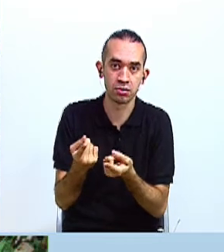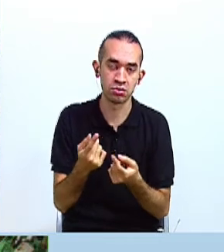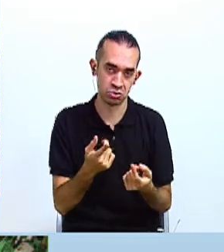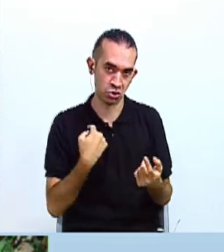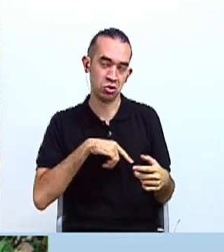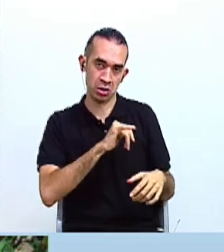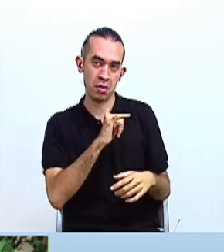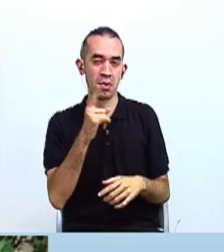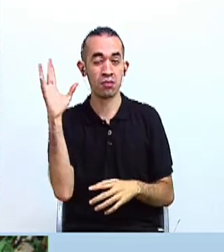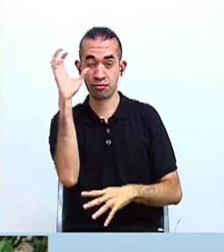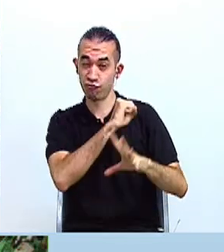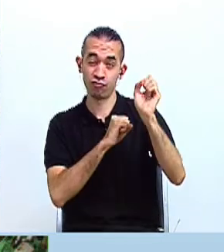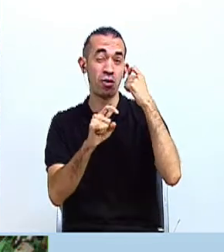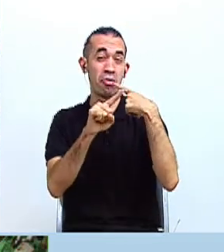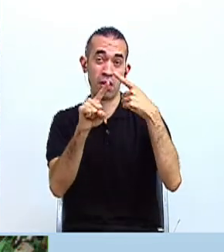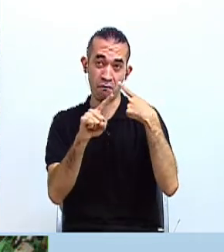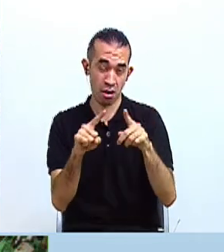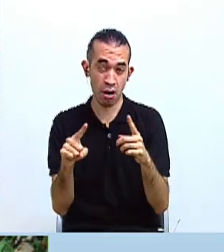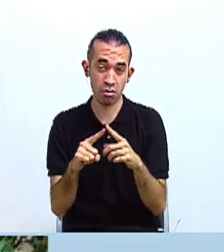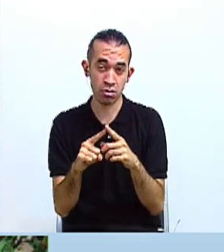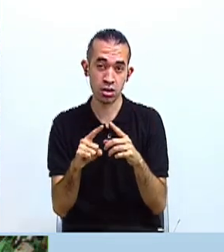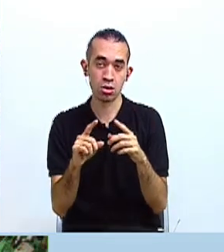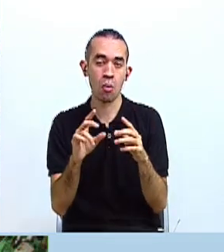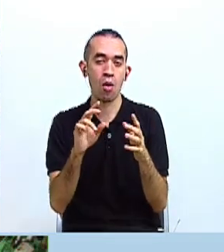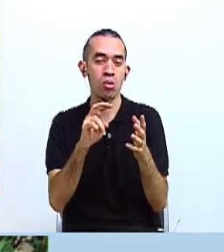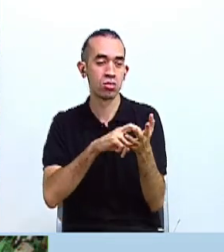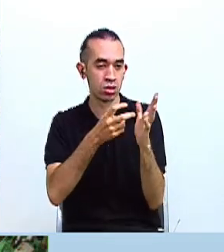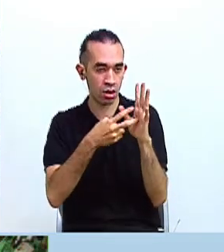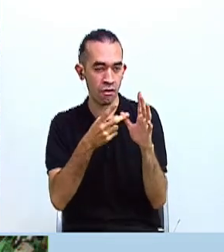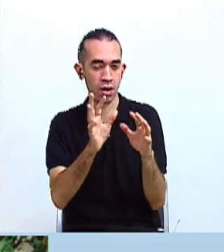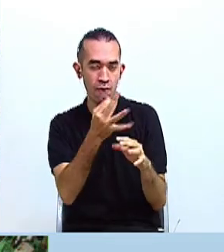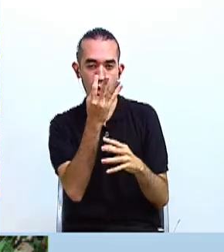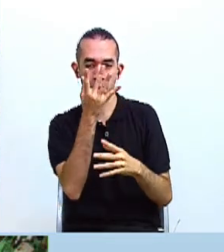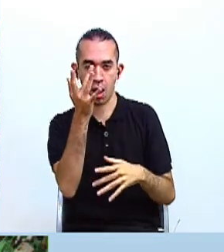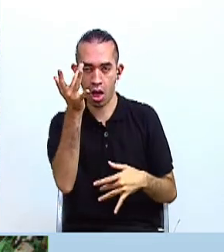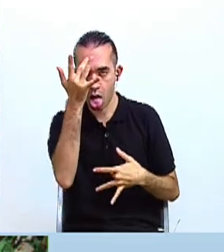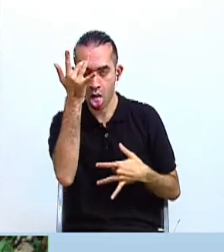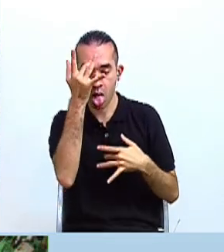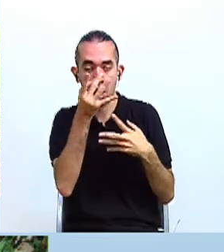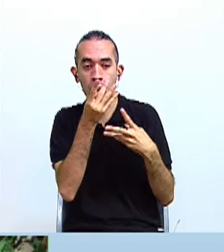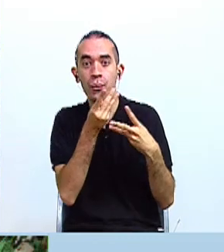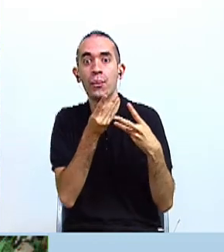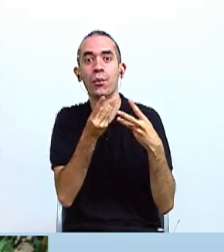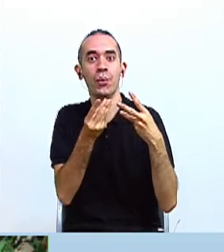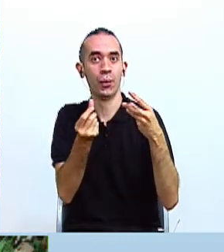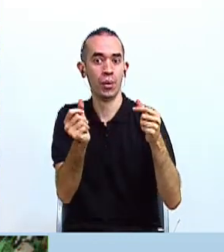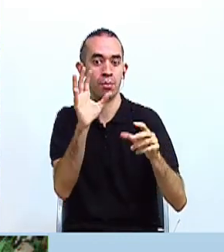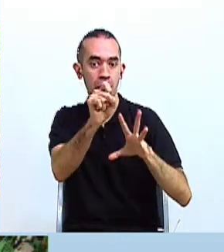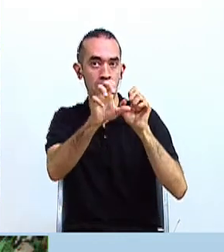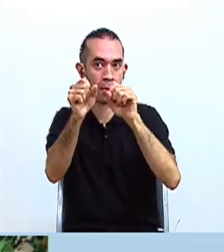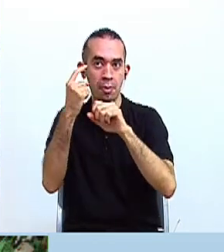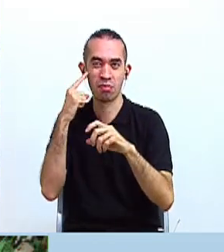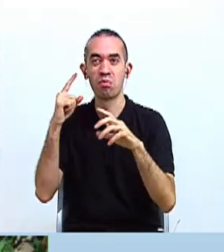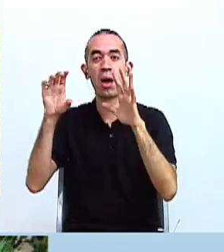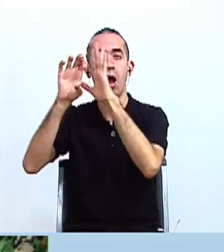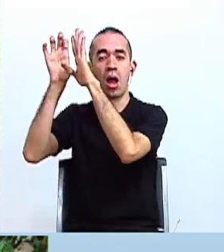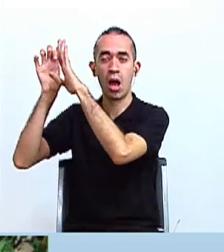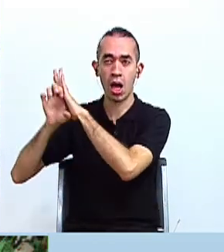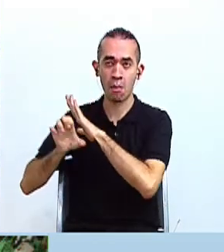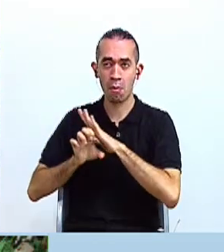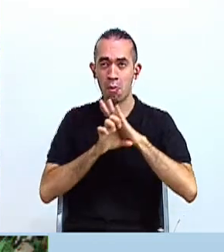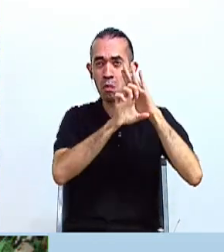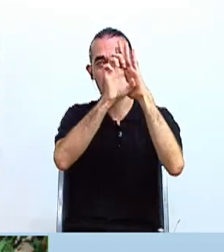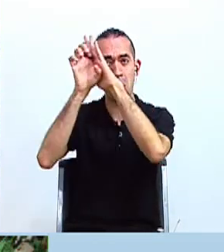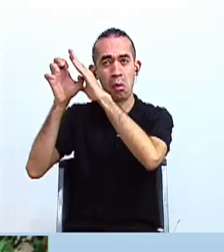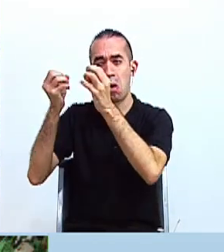descubrir las atribuciones de esas plantas, las lograron utilizar para sanar sus dolencias. Y aquí tenemos, por ejemplo, una gran